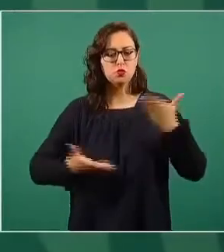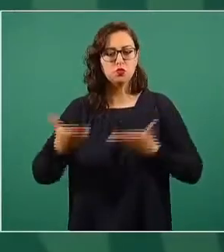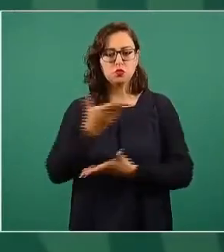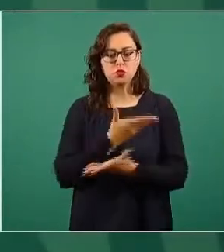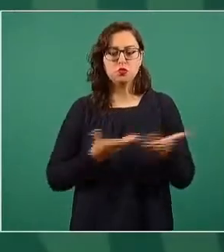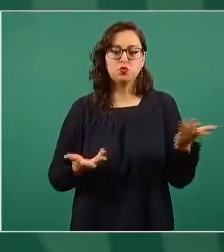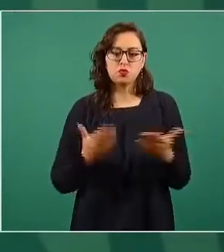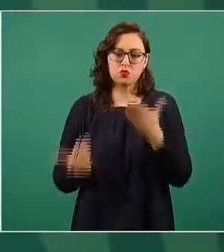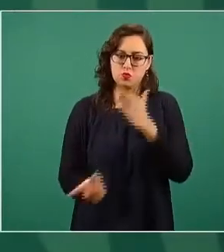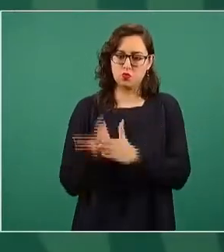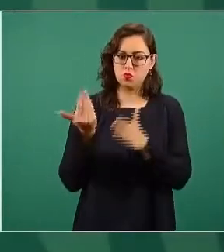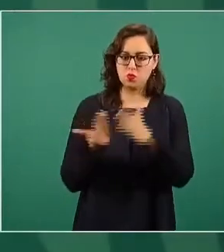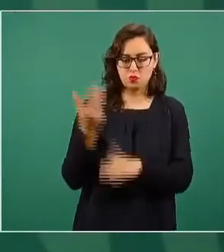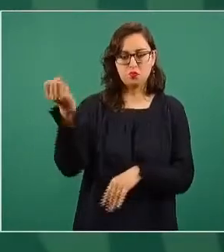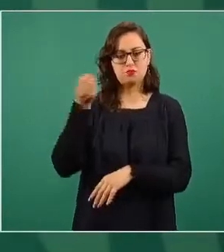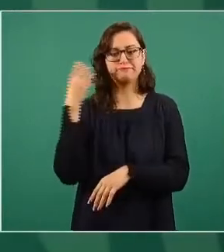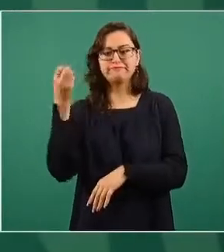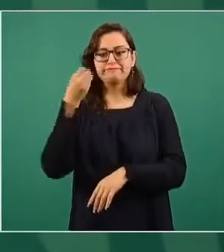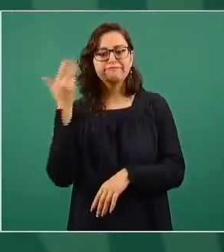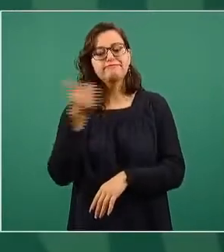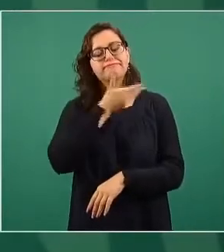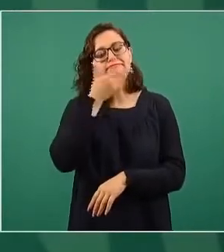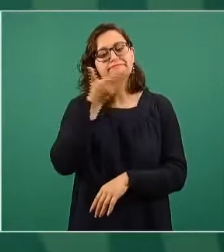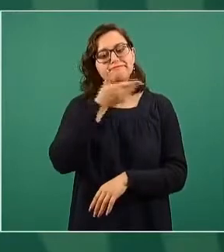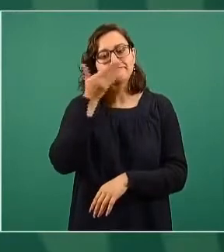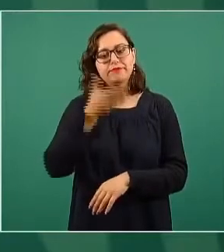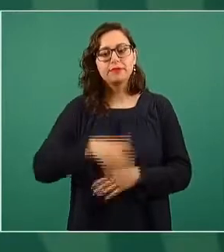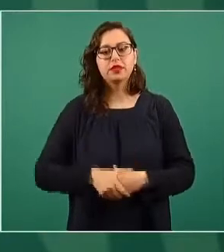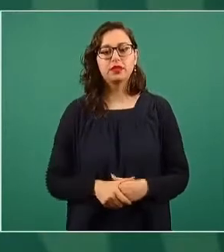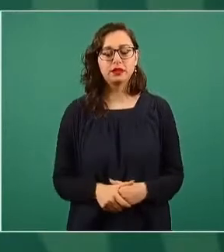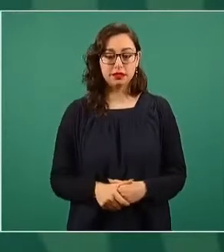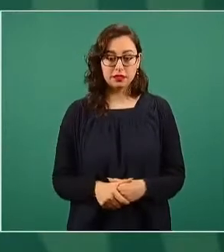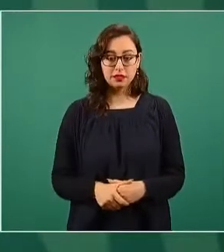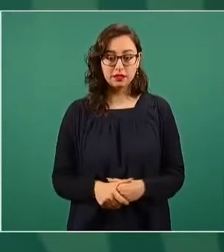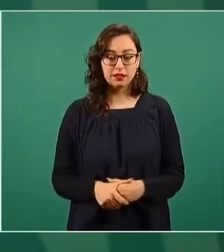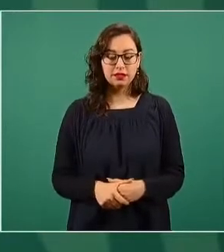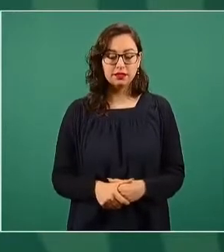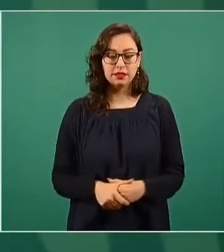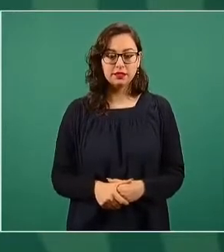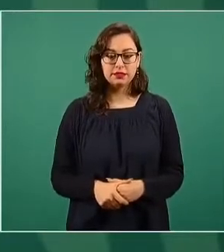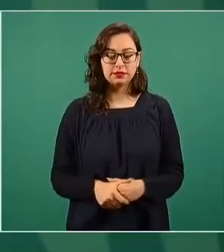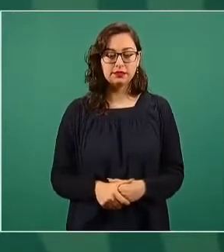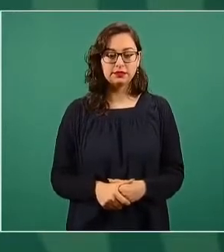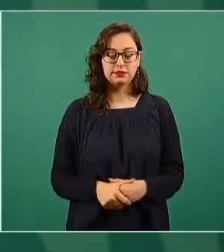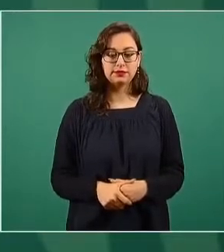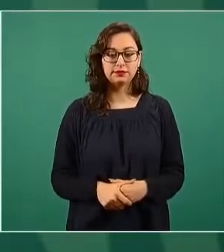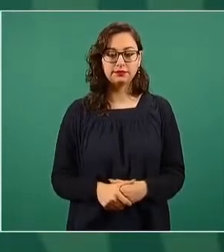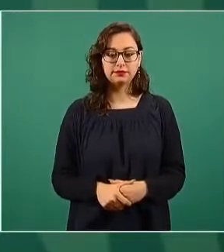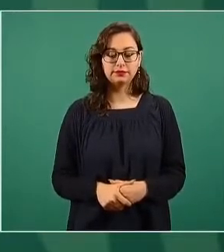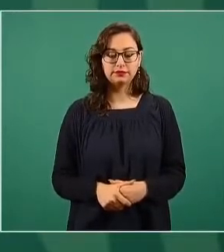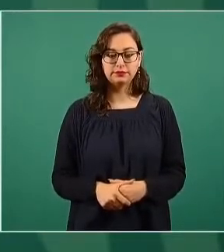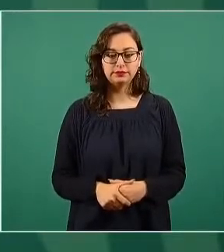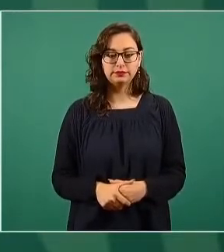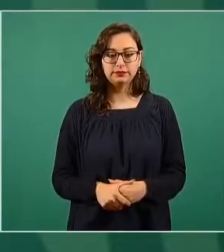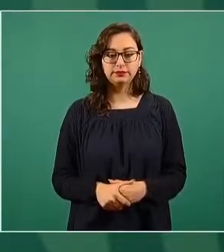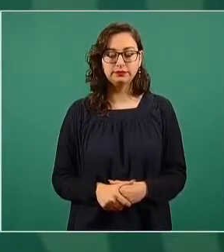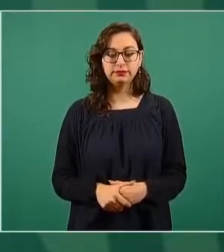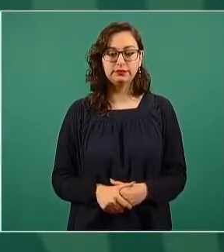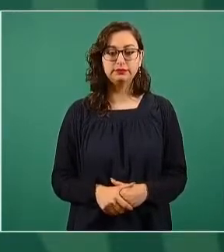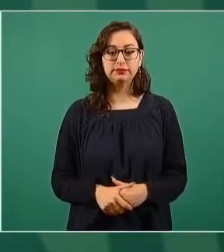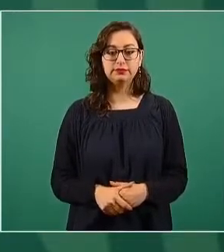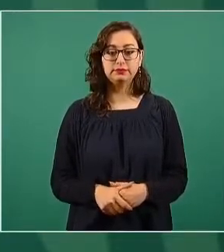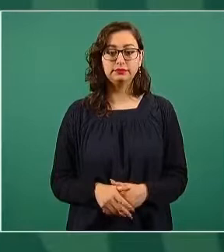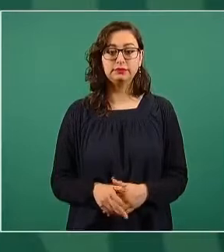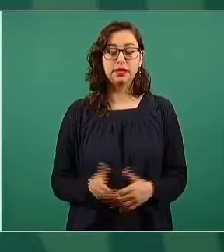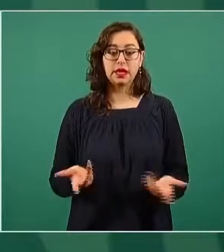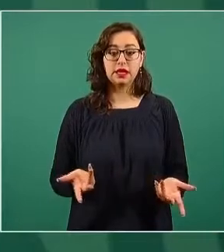llamadas conferencias matutinas. Antes de empezar, me gustaría decir que los medios de comunicación contribuyen,